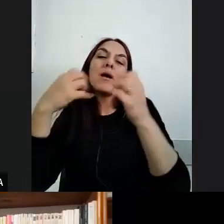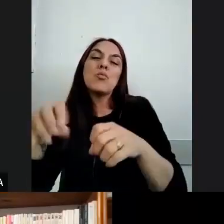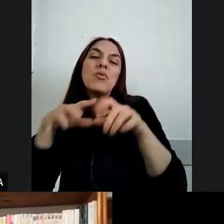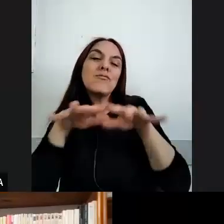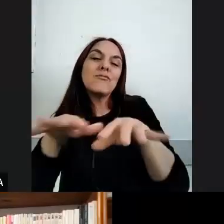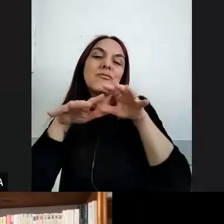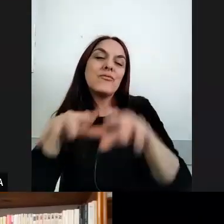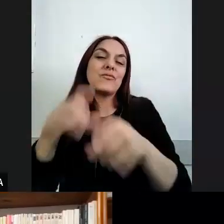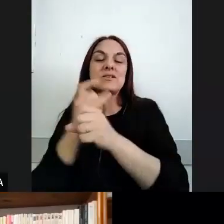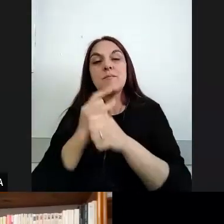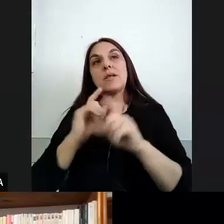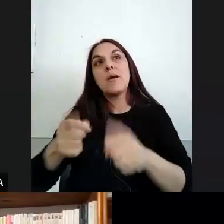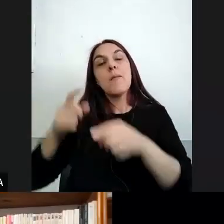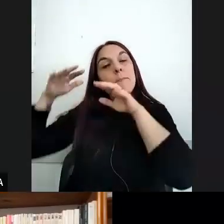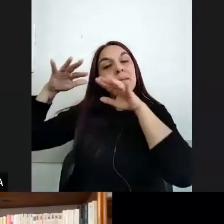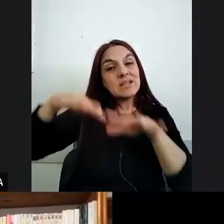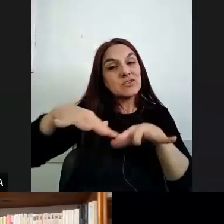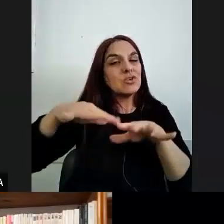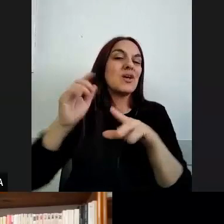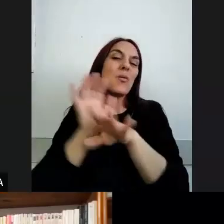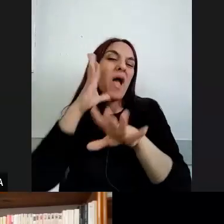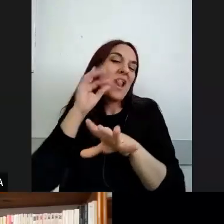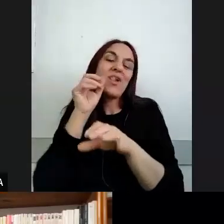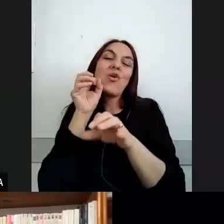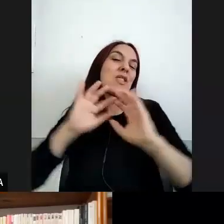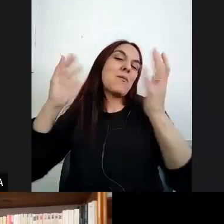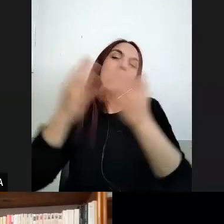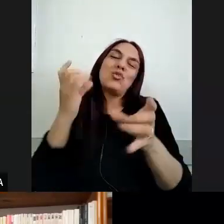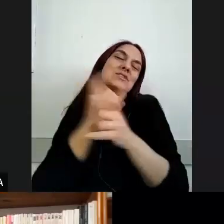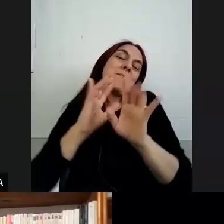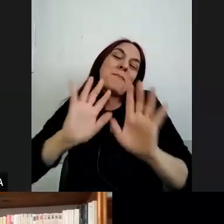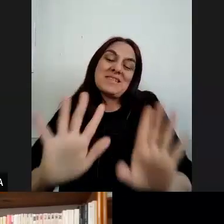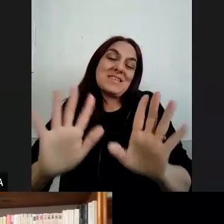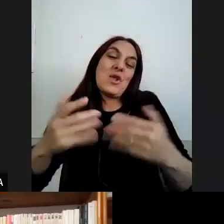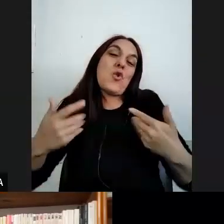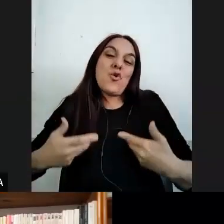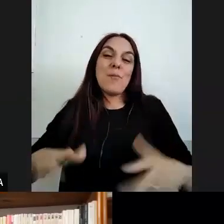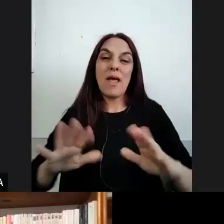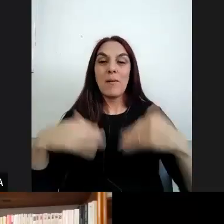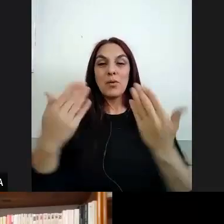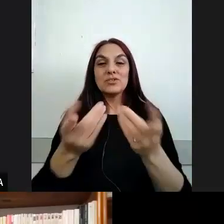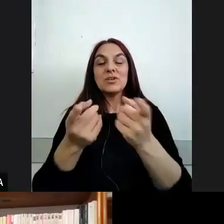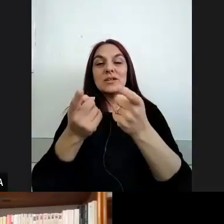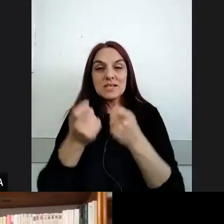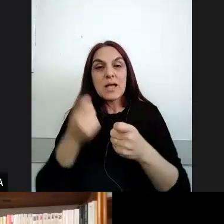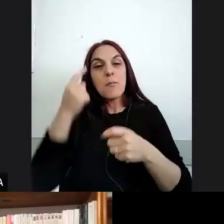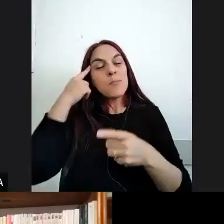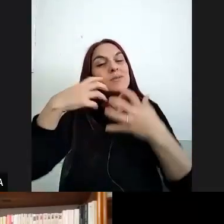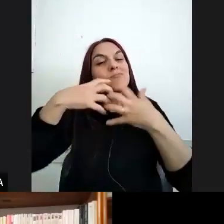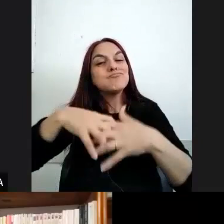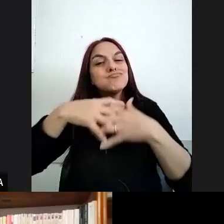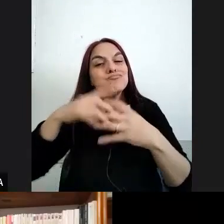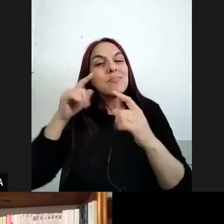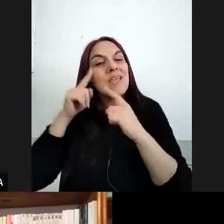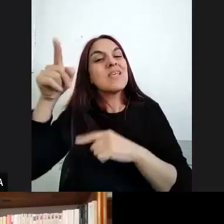son una característica de la humanidad ¿no? y por lo tanto digamos necesitamos pensar y revisar esa idea que es